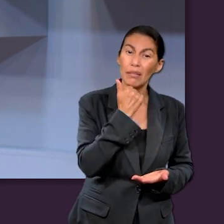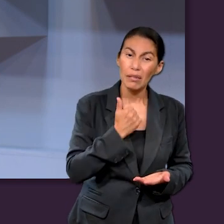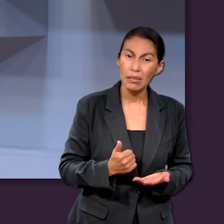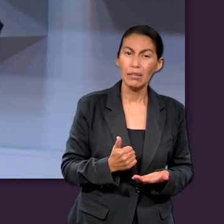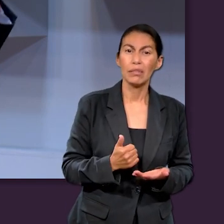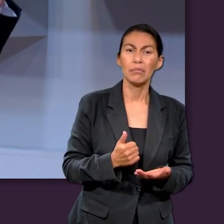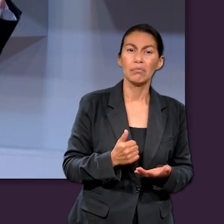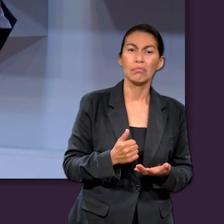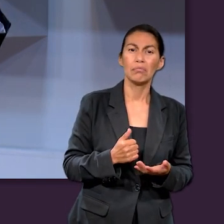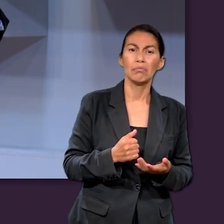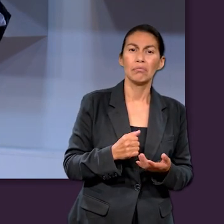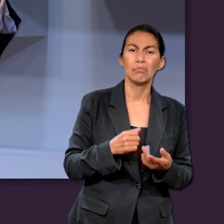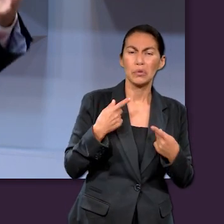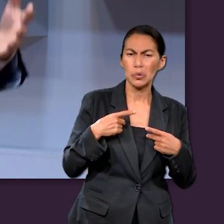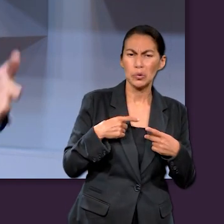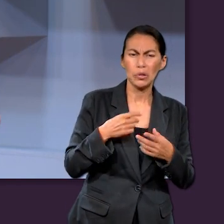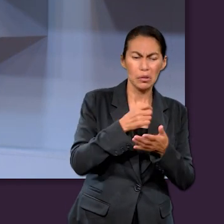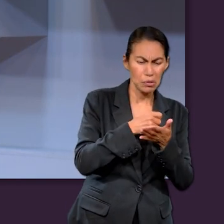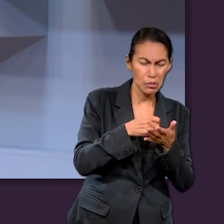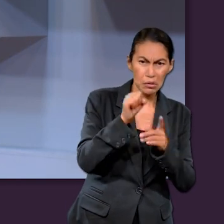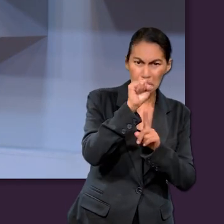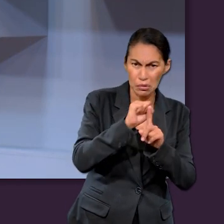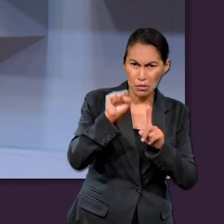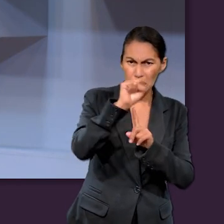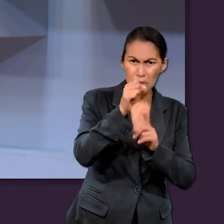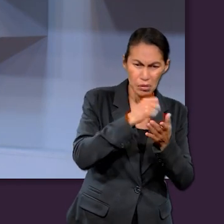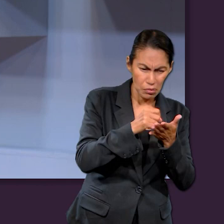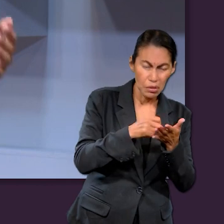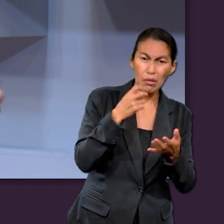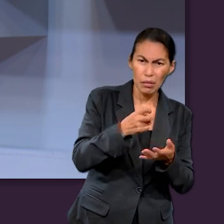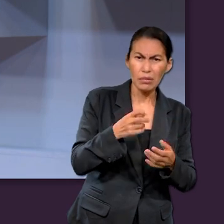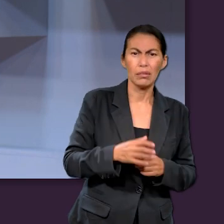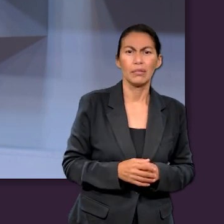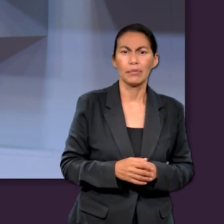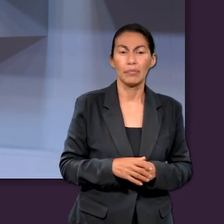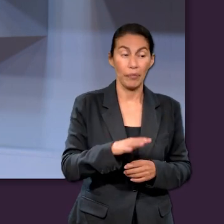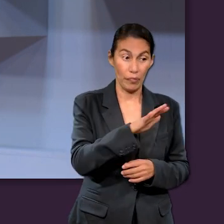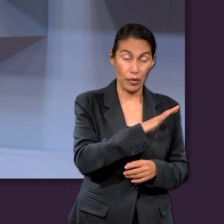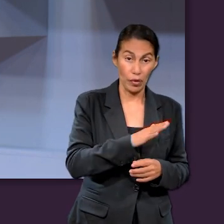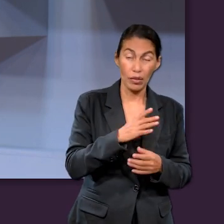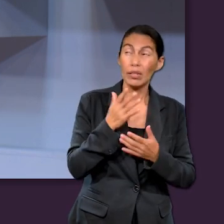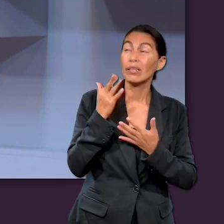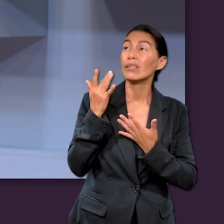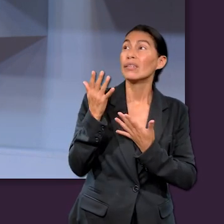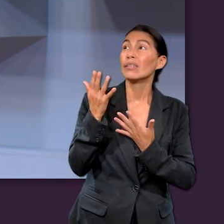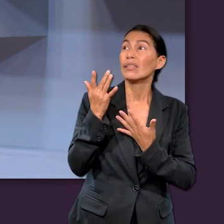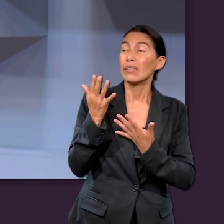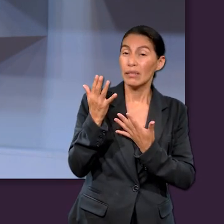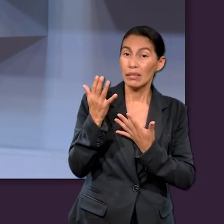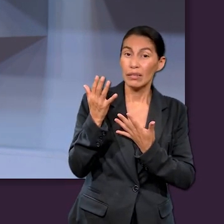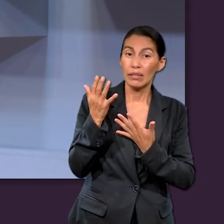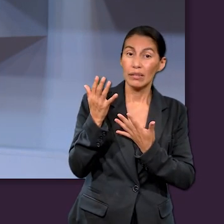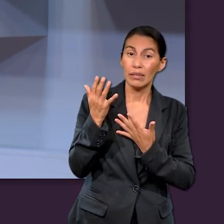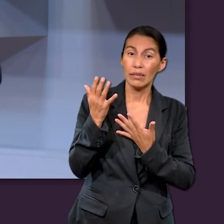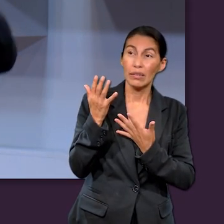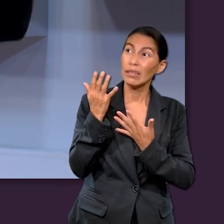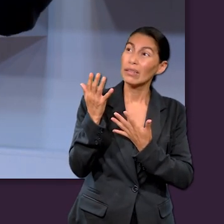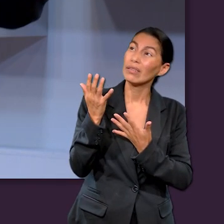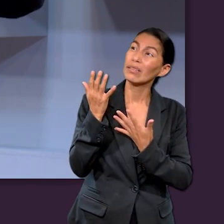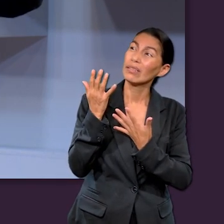Abraham mismo, como lo platica los salmistas y ellos lo hicieron